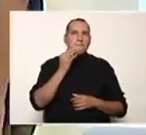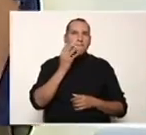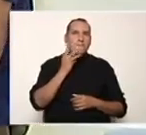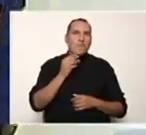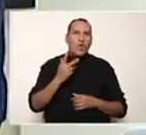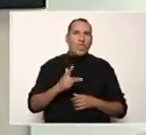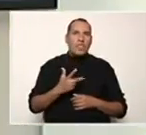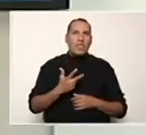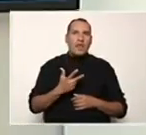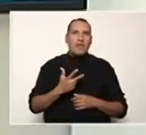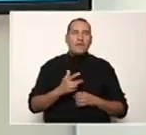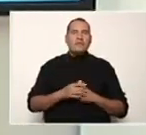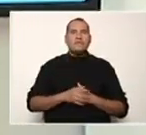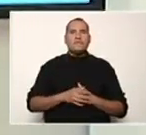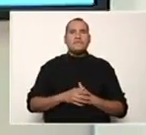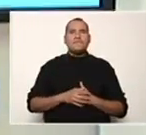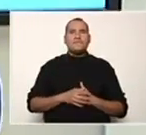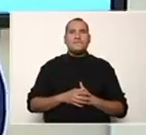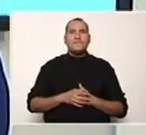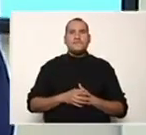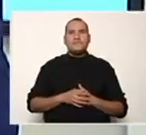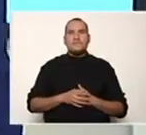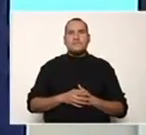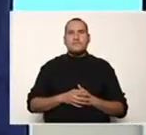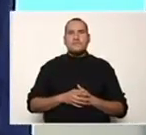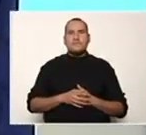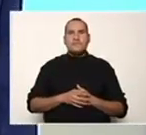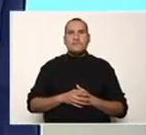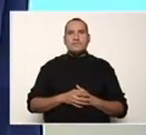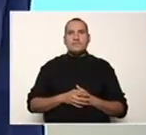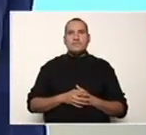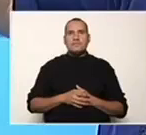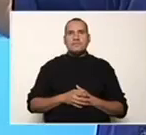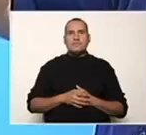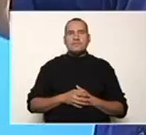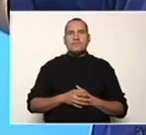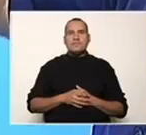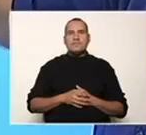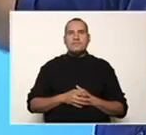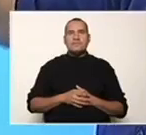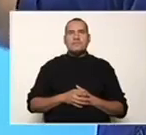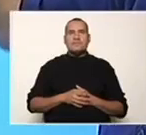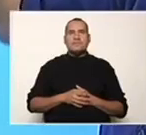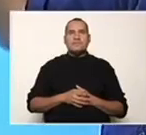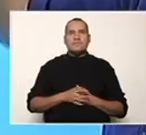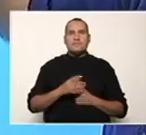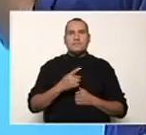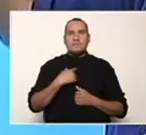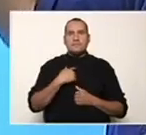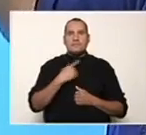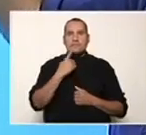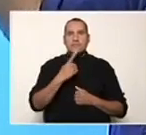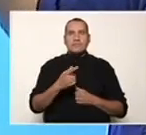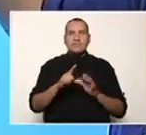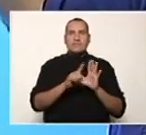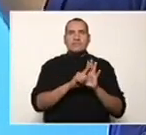El tercer caso de factorización nos dice,